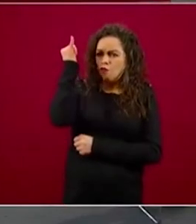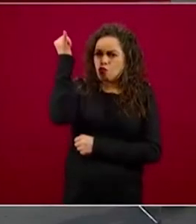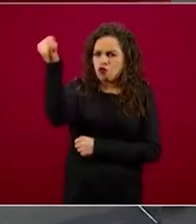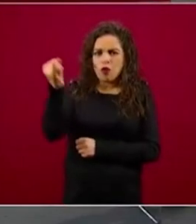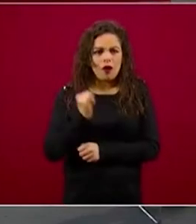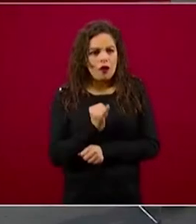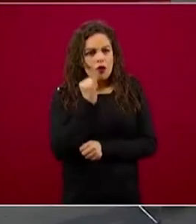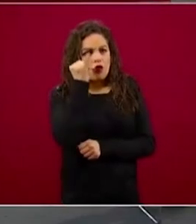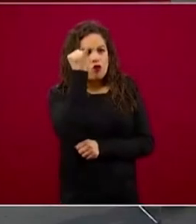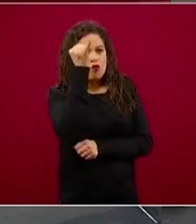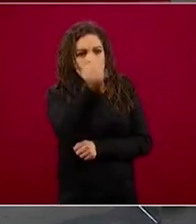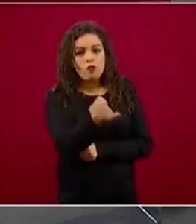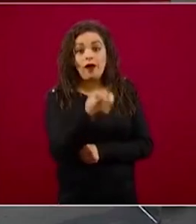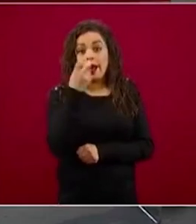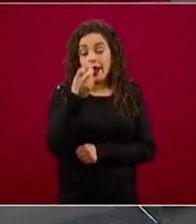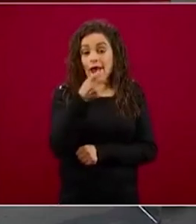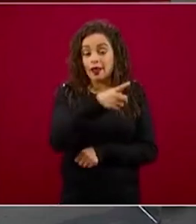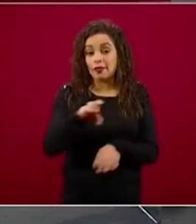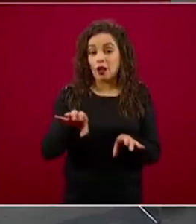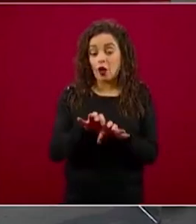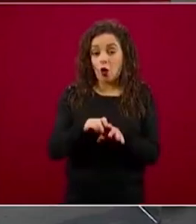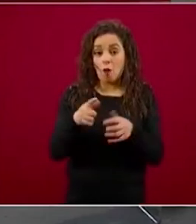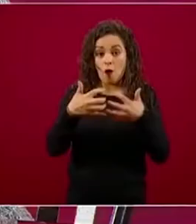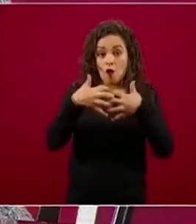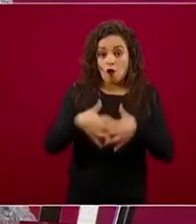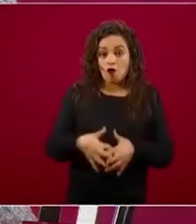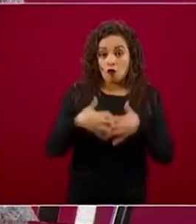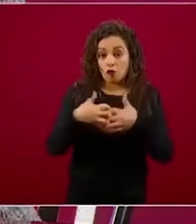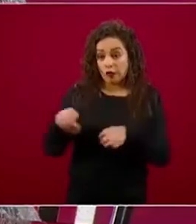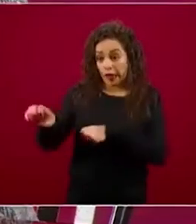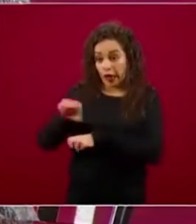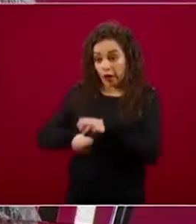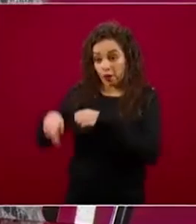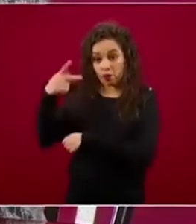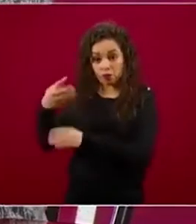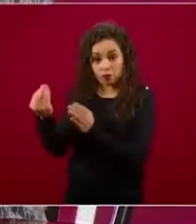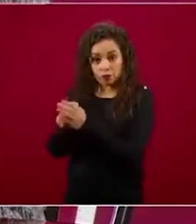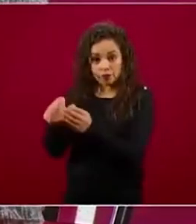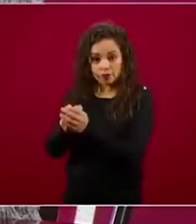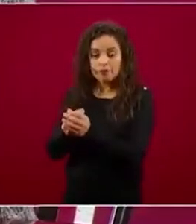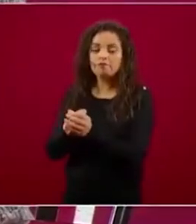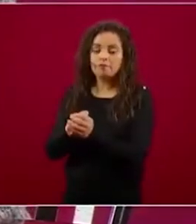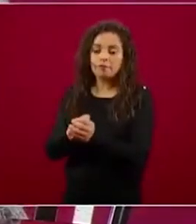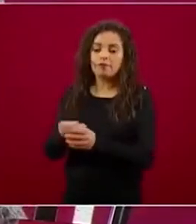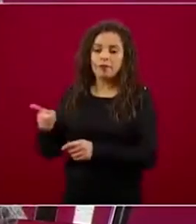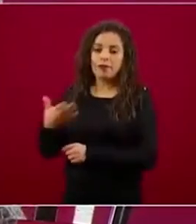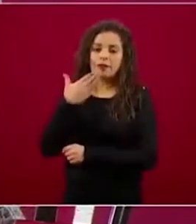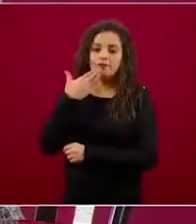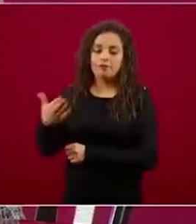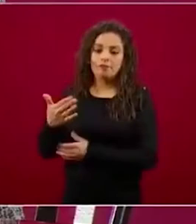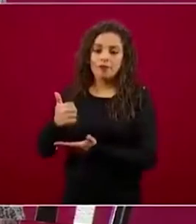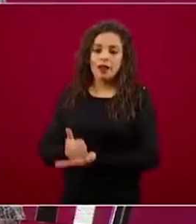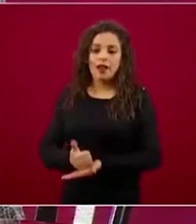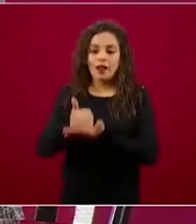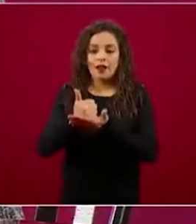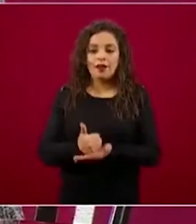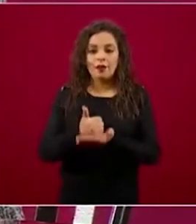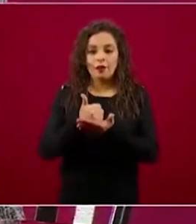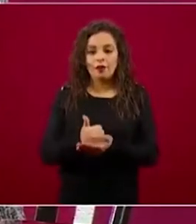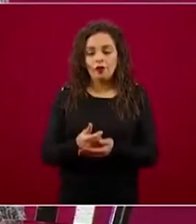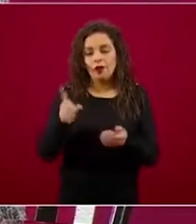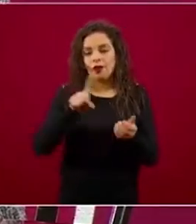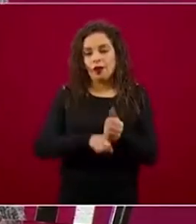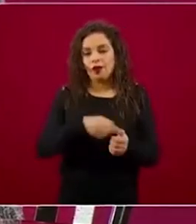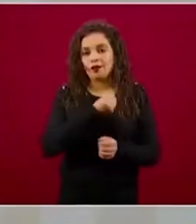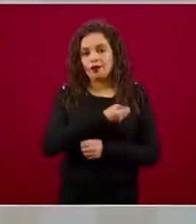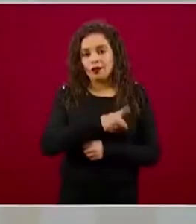funcionamiento de la mina, de la empresa minera en sí mismo, ayuda al entorno de salud,